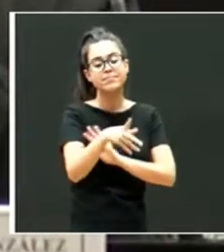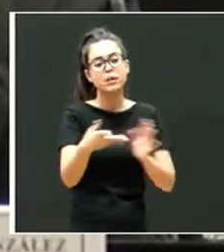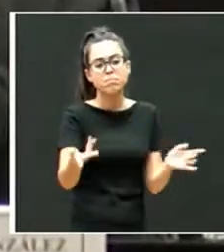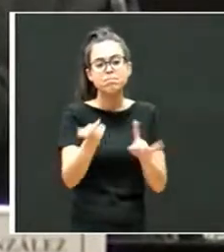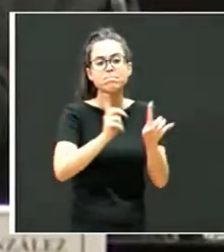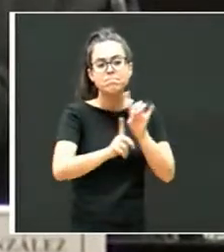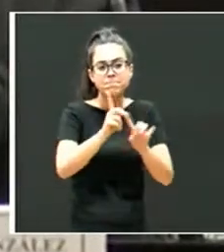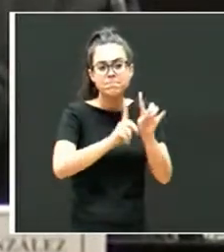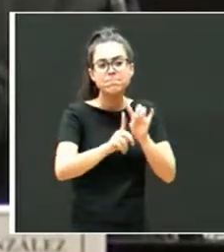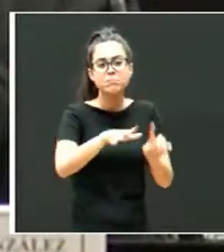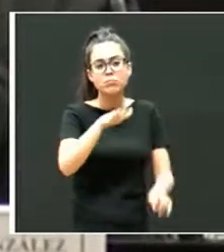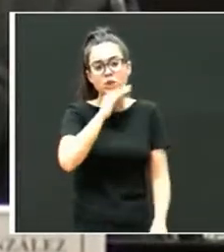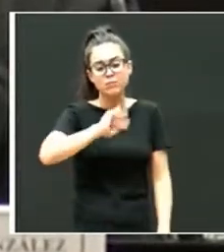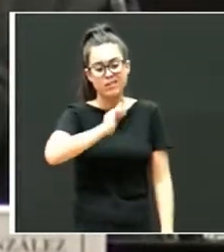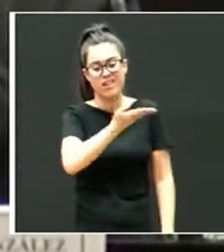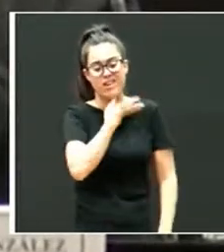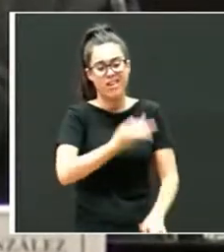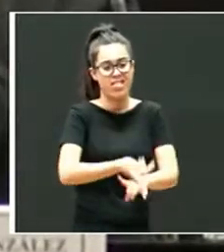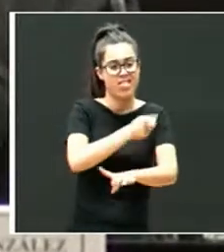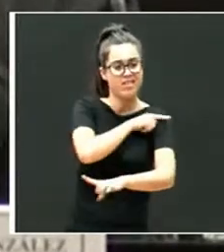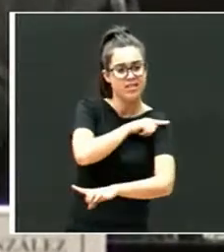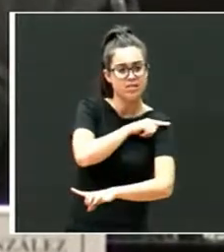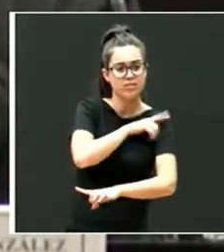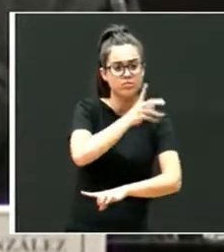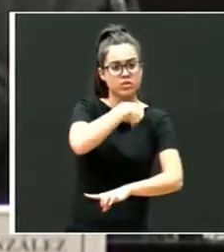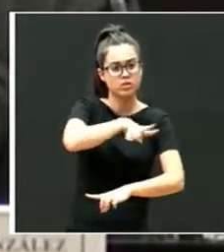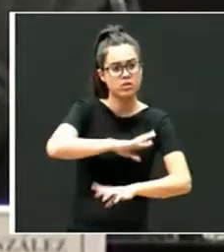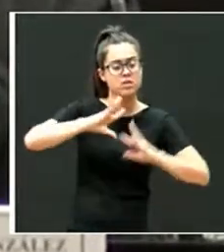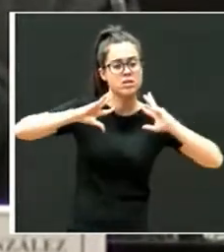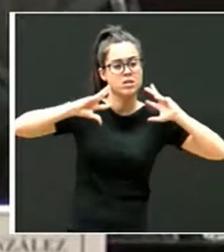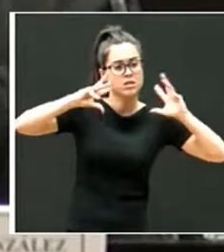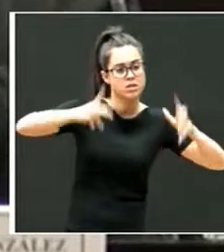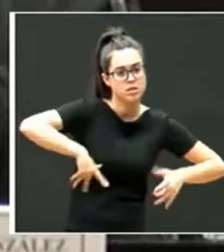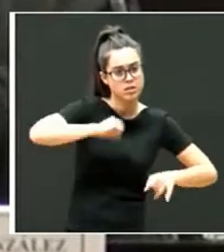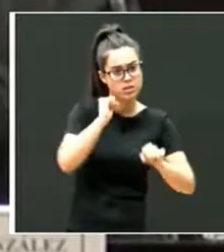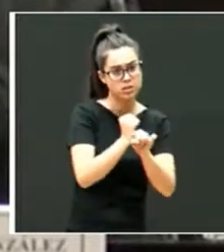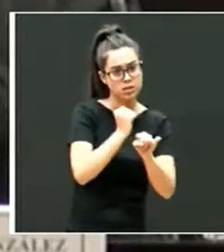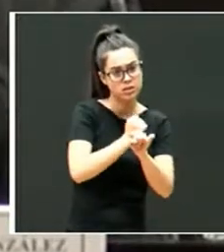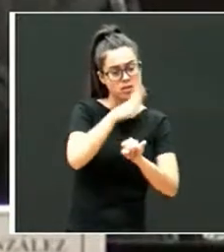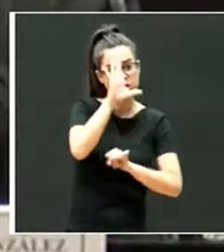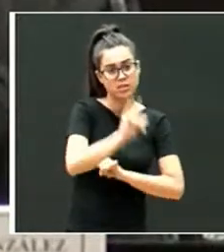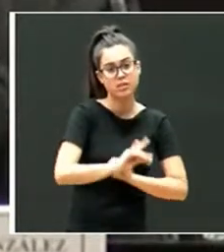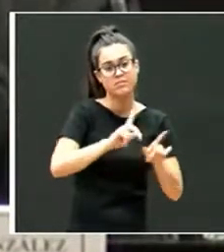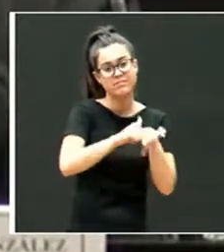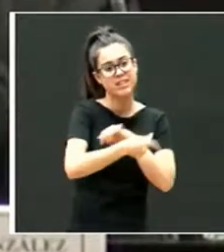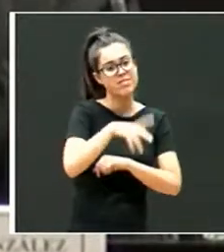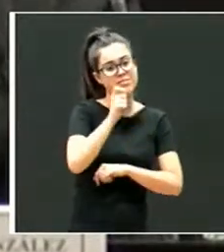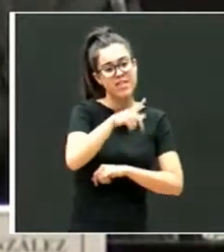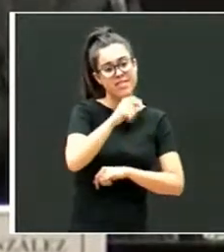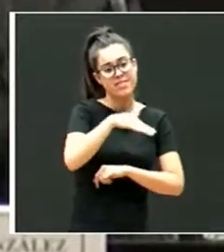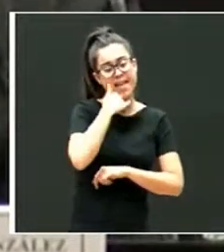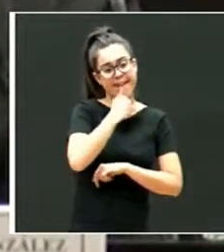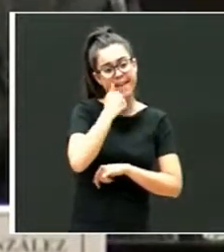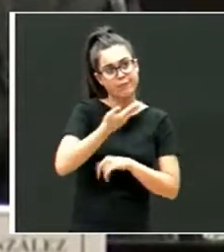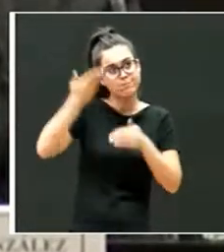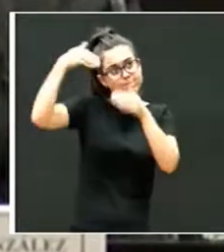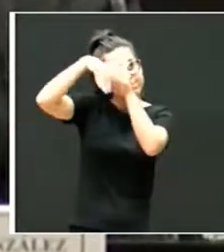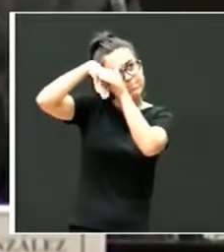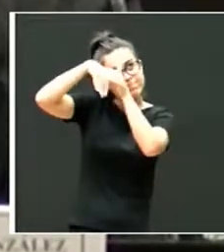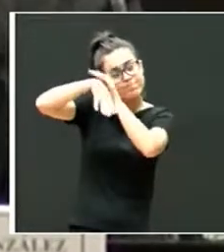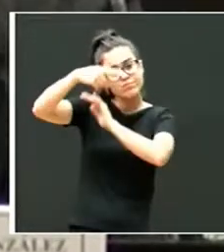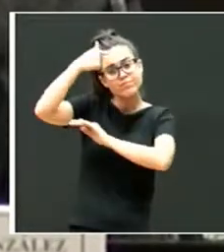pues porque el nivel de daño es muy importante y porque por mucho que hagamos, pues siempre van a quedar ahí unas secuelas y a veces unas secuelas